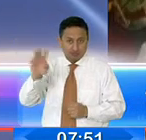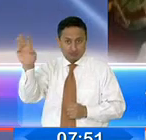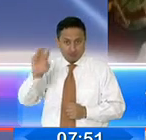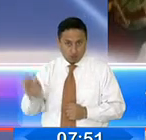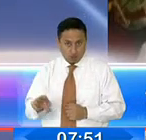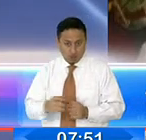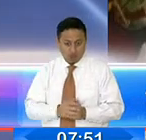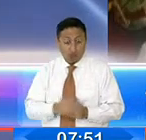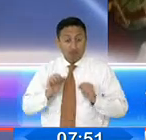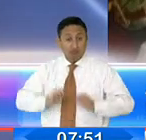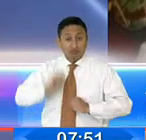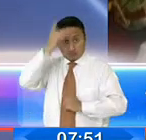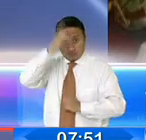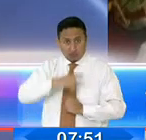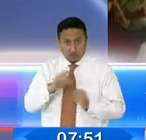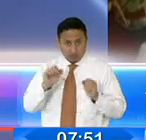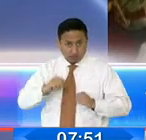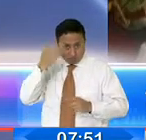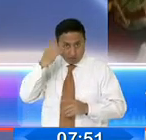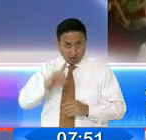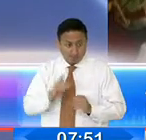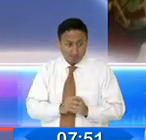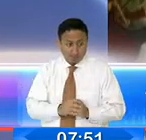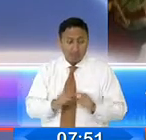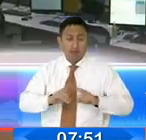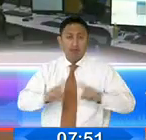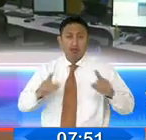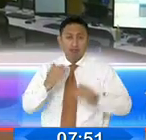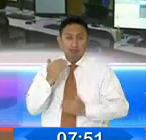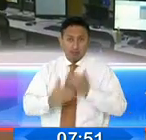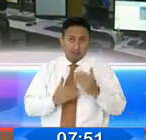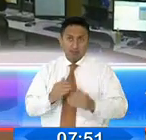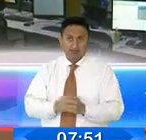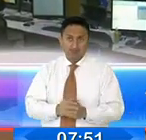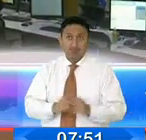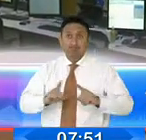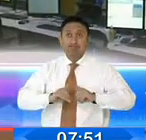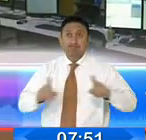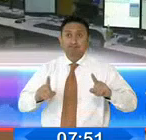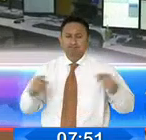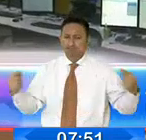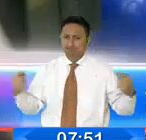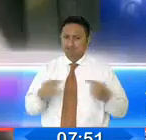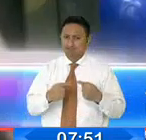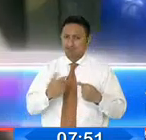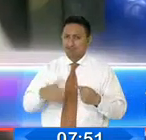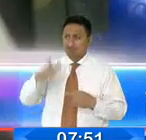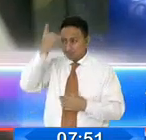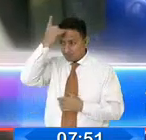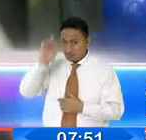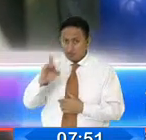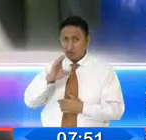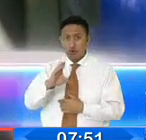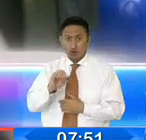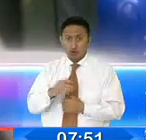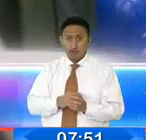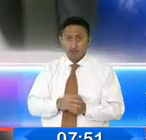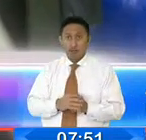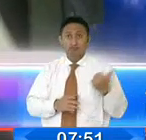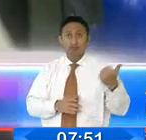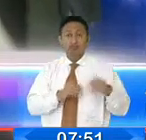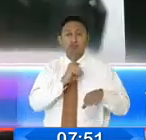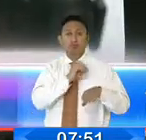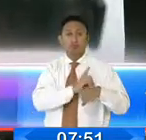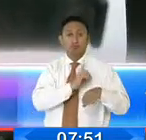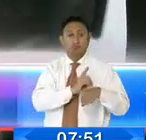decisión la hemos tomado y claro se lo hace de manera paulatina. Sin embargo, totalmente contrarios a la decisión del COE municipal, los médicos